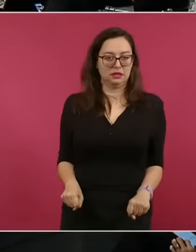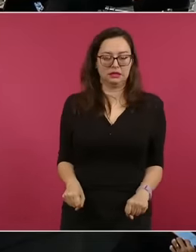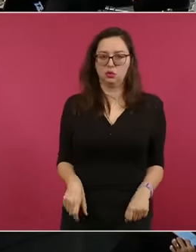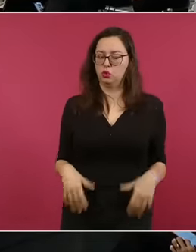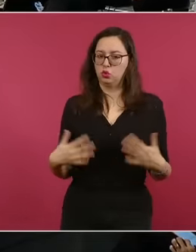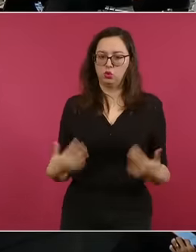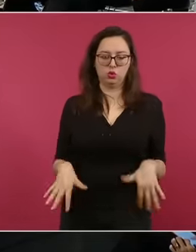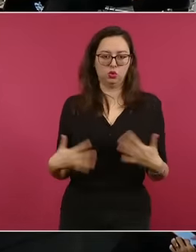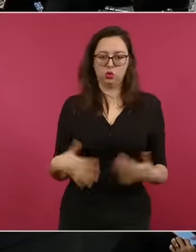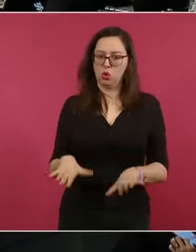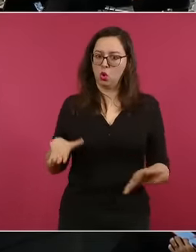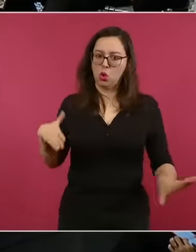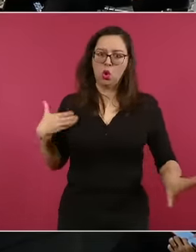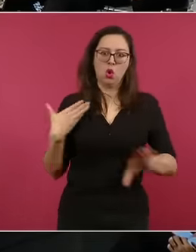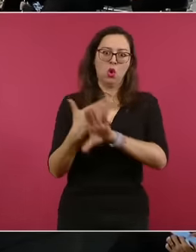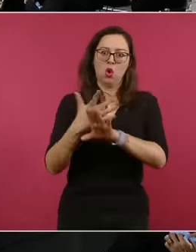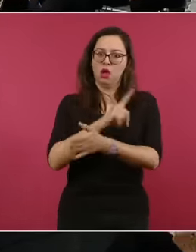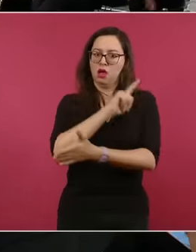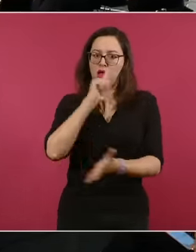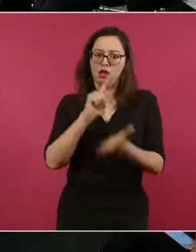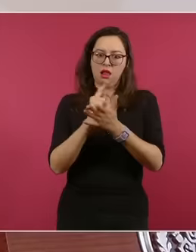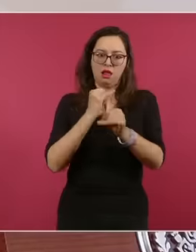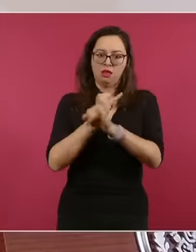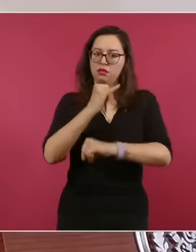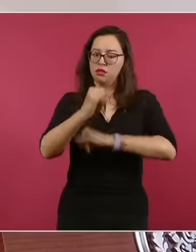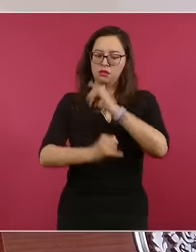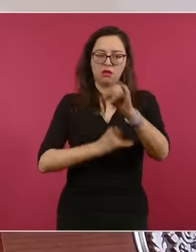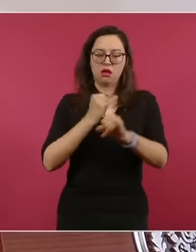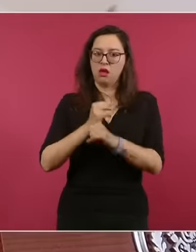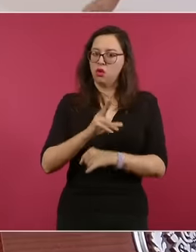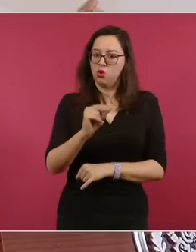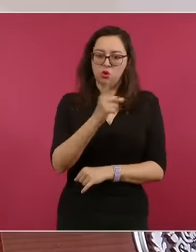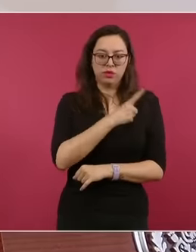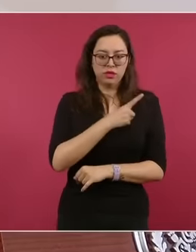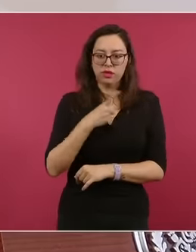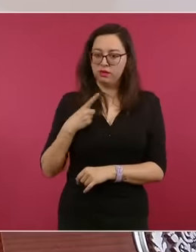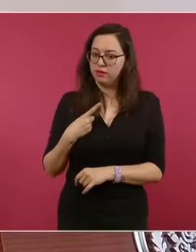internacional, que en Eso es lo que estamos planteando. O sea,